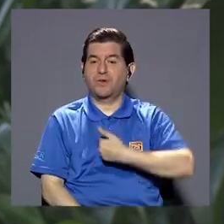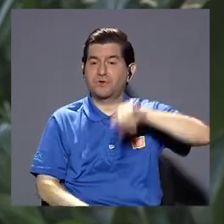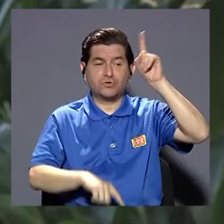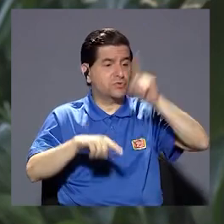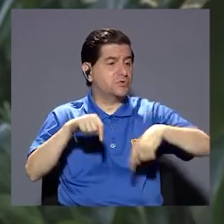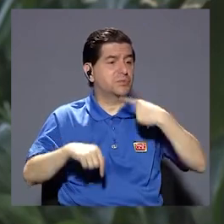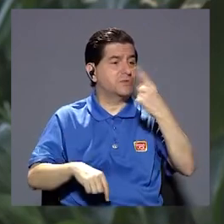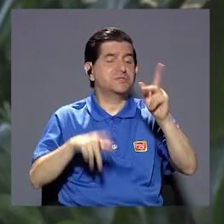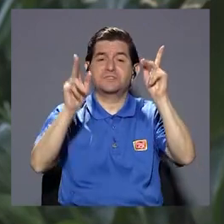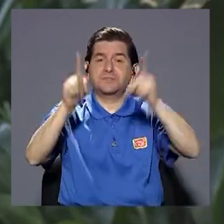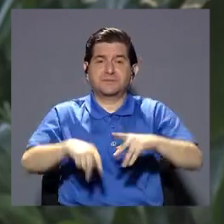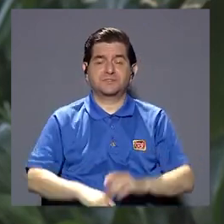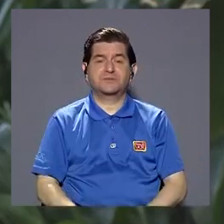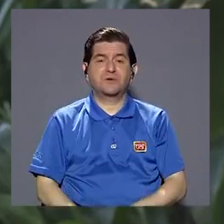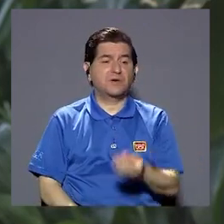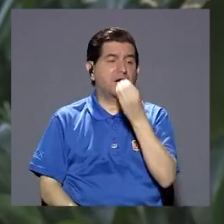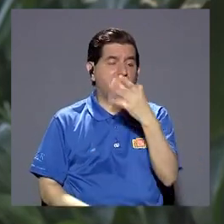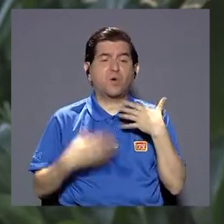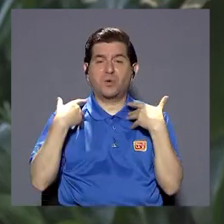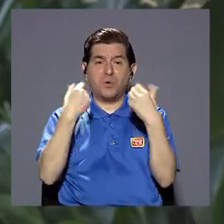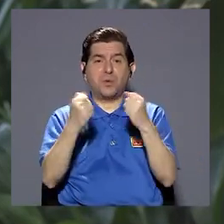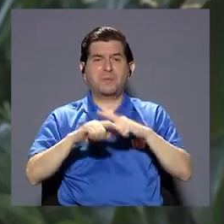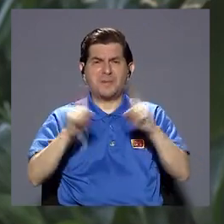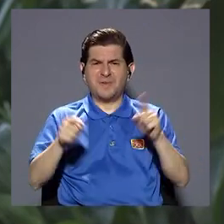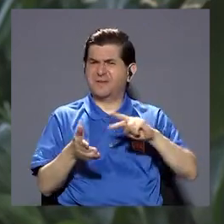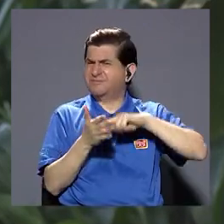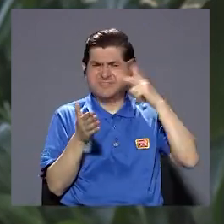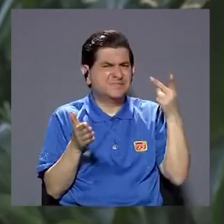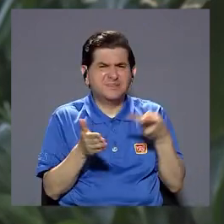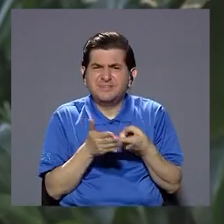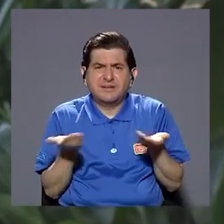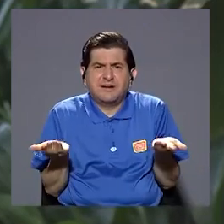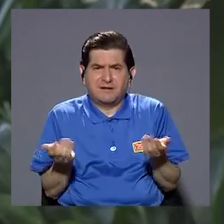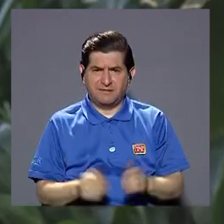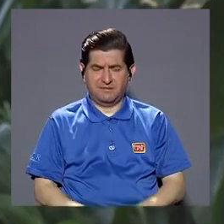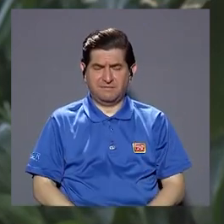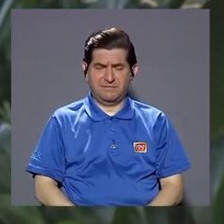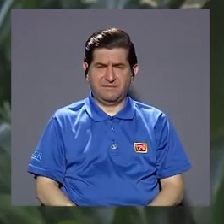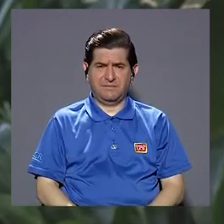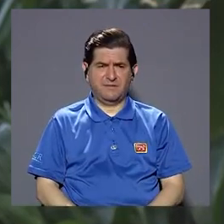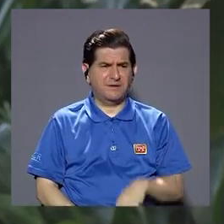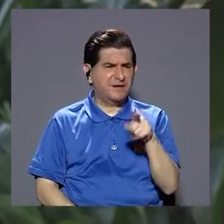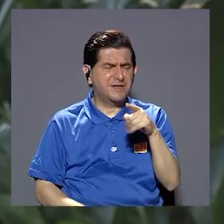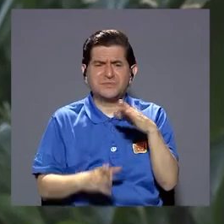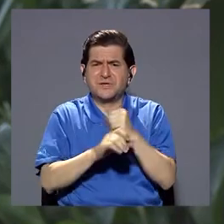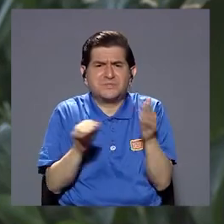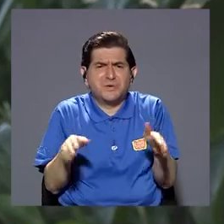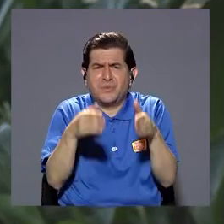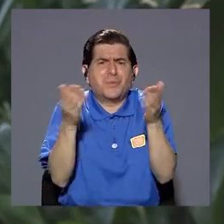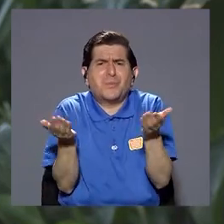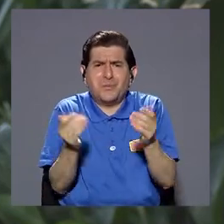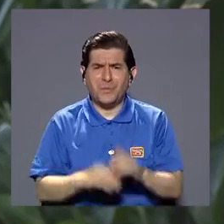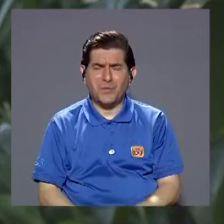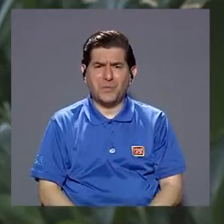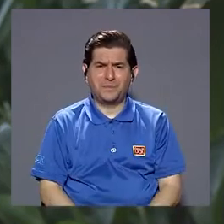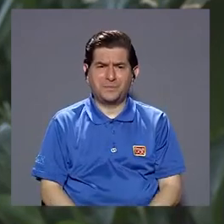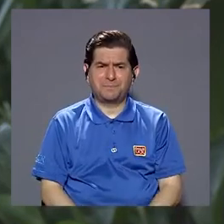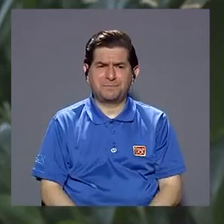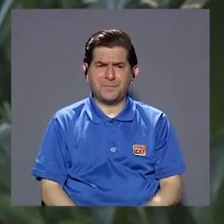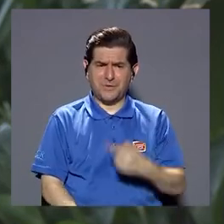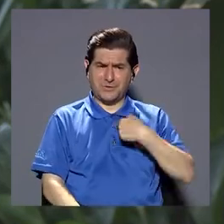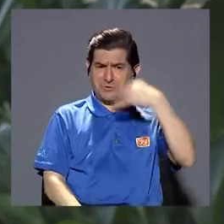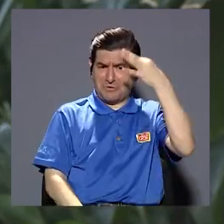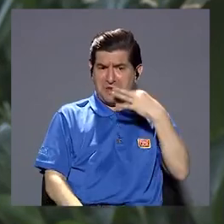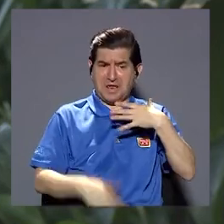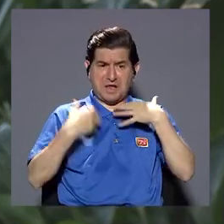nosotros no le podemos decir a una persona bueno coma sano pero que es comer sano que significa, como lo hago para mi